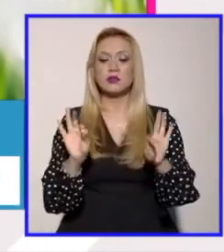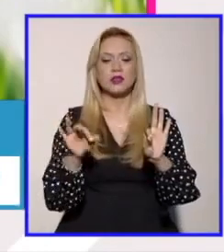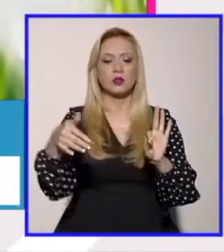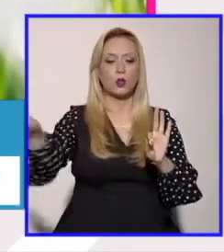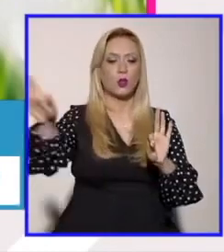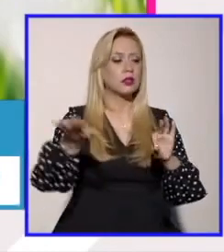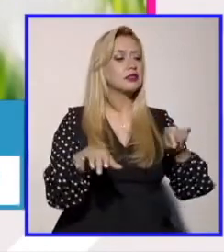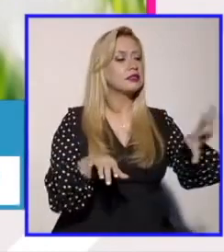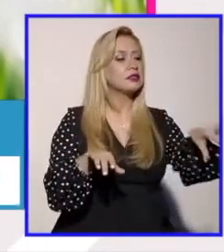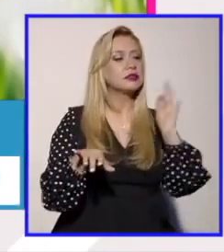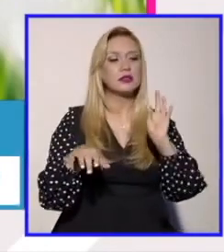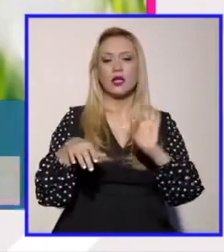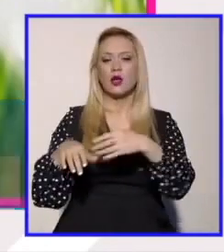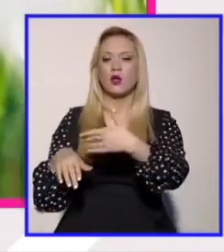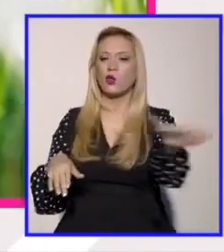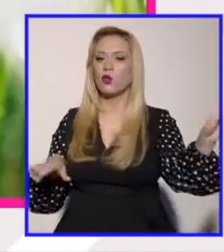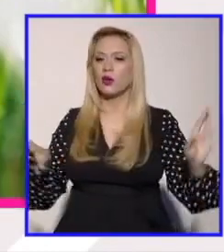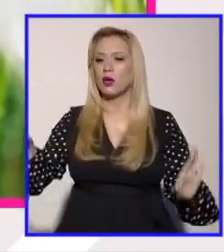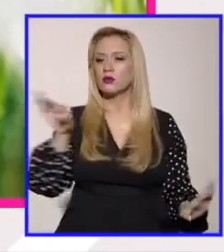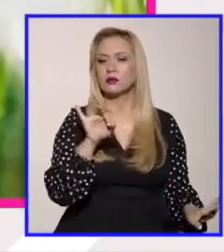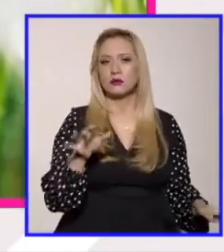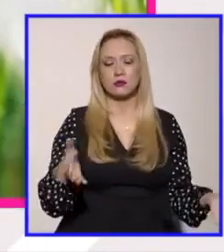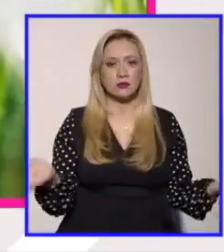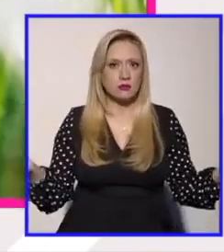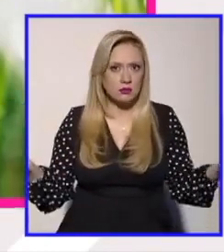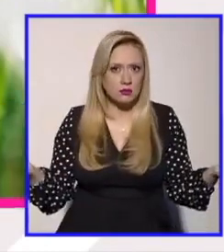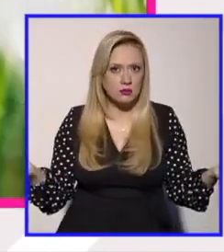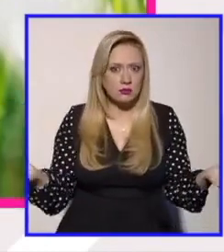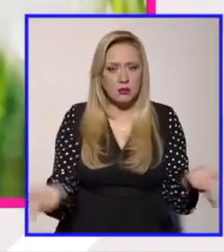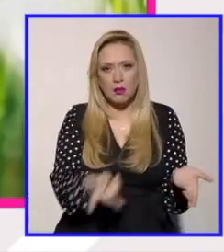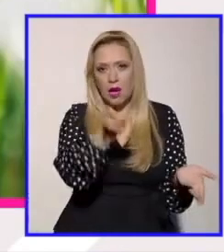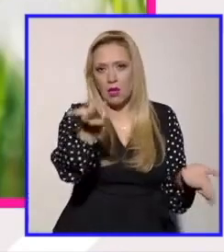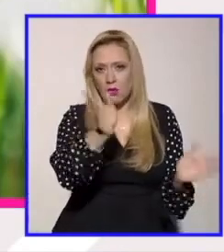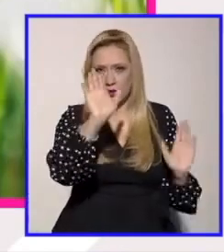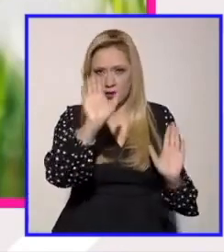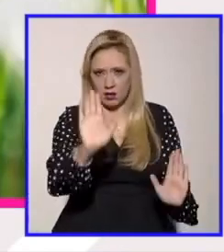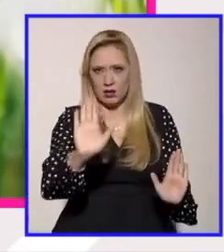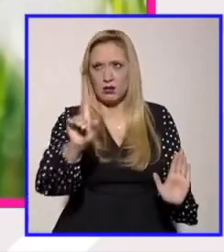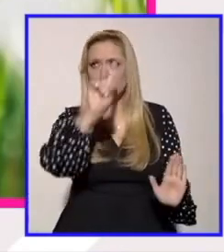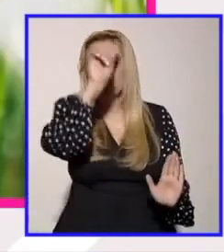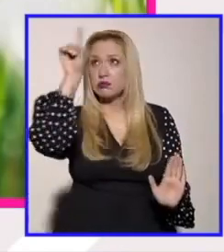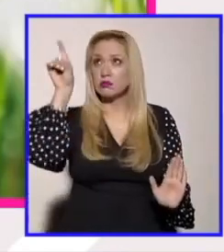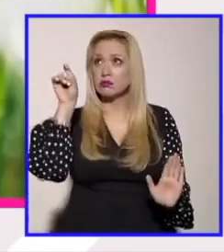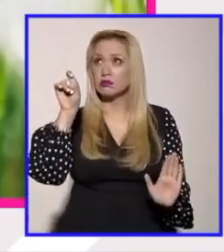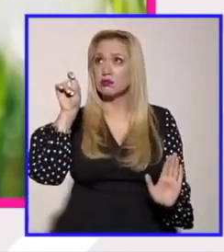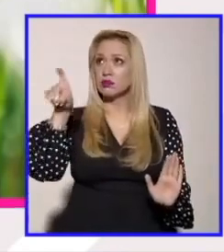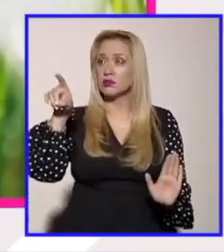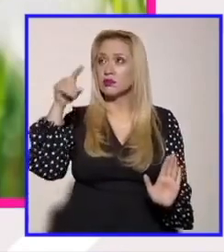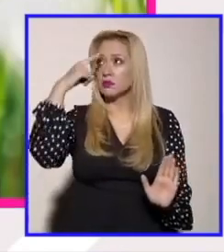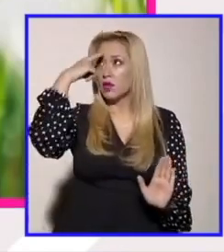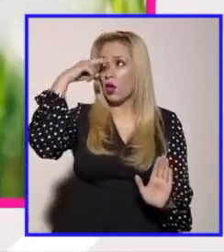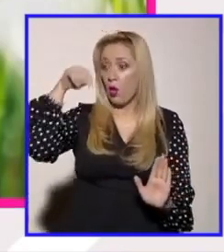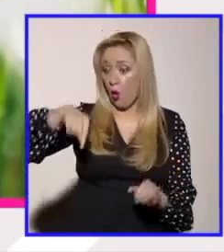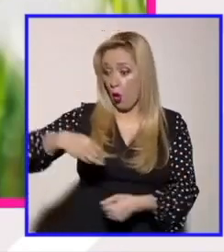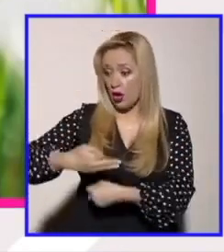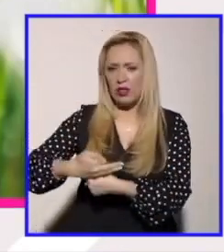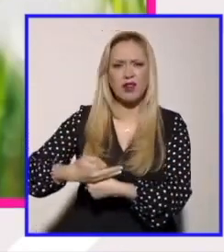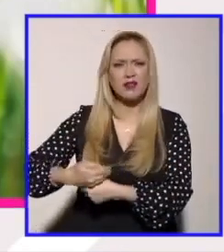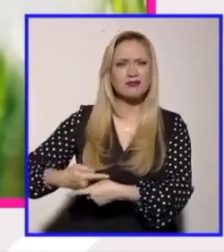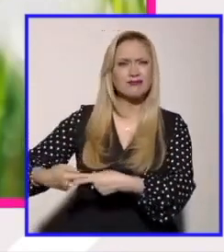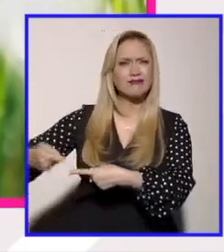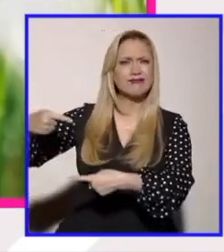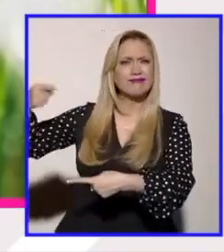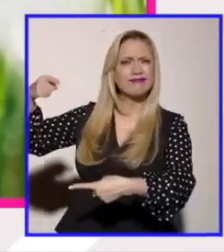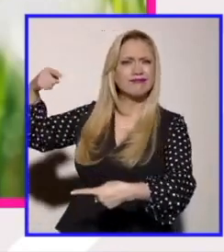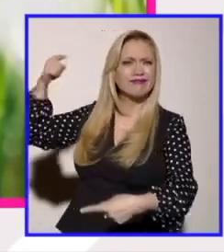bueno la pregunta por los sujetos políticos del feminismo no es nueva yo sí lo veo y digo es que este es un nuevo